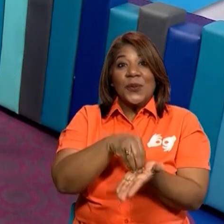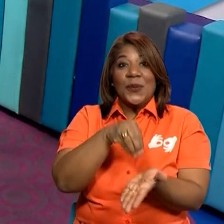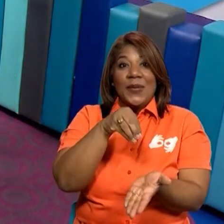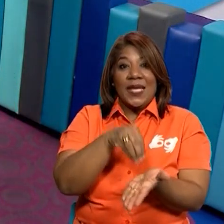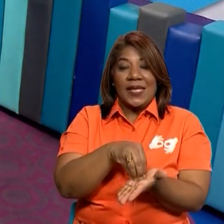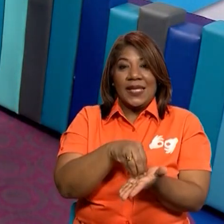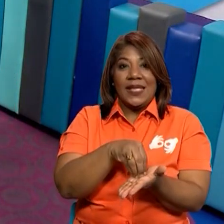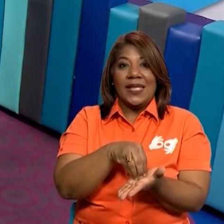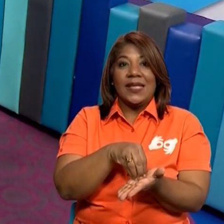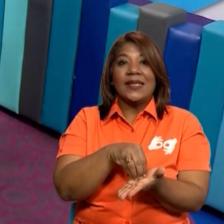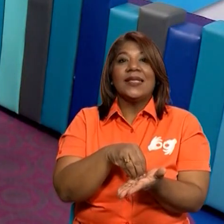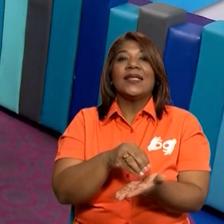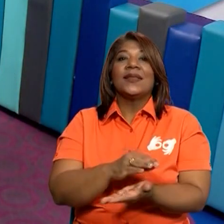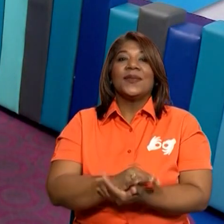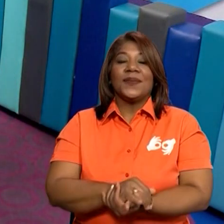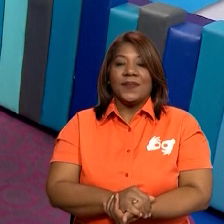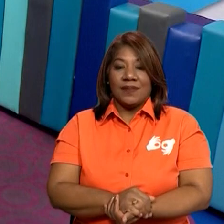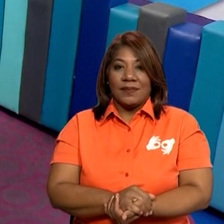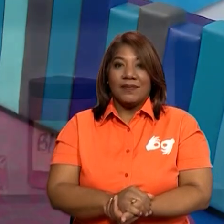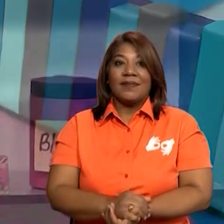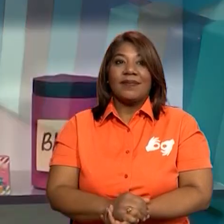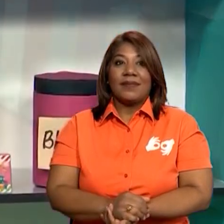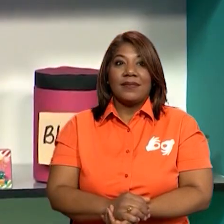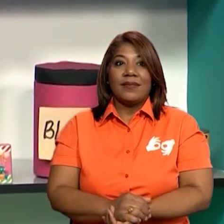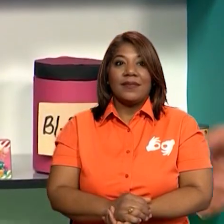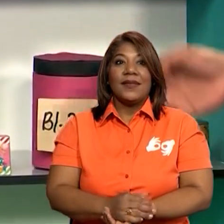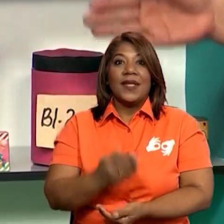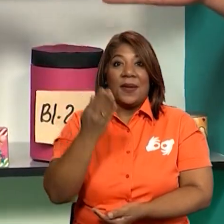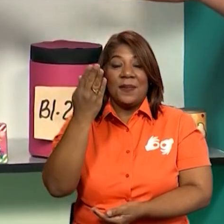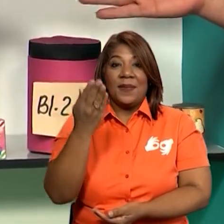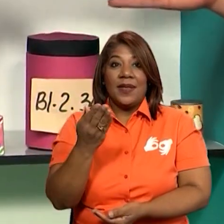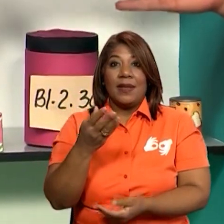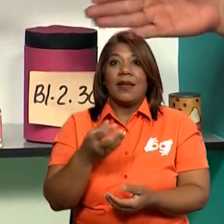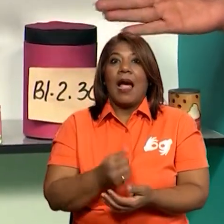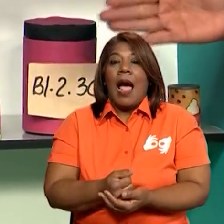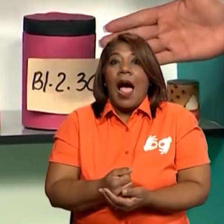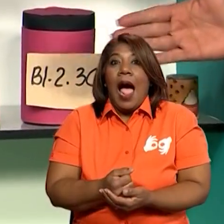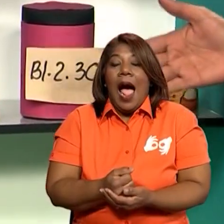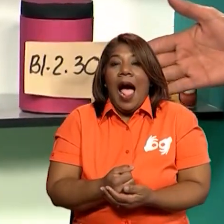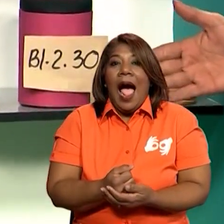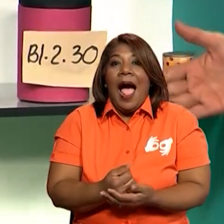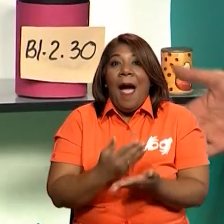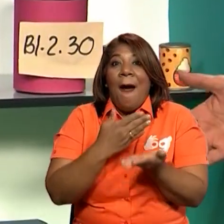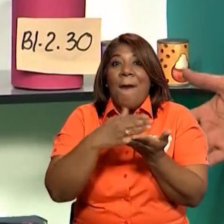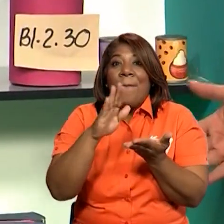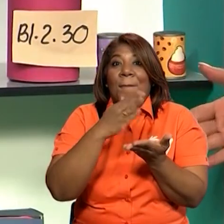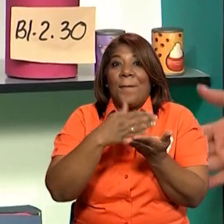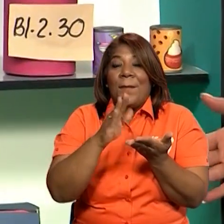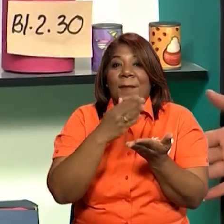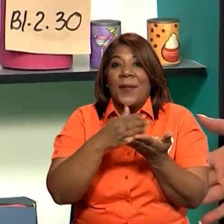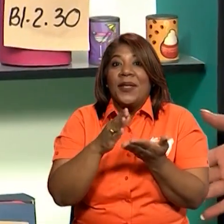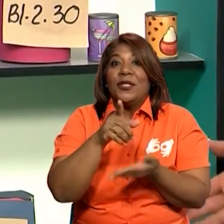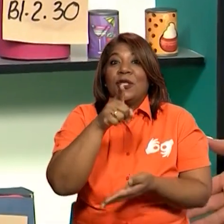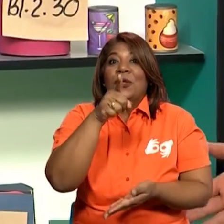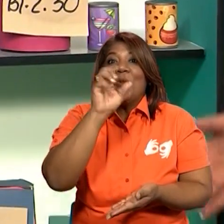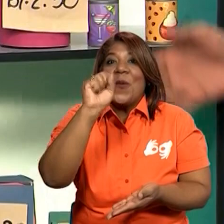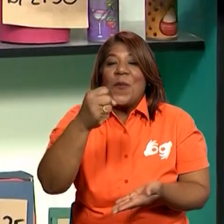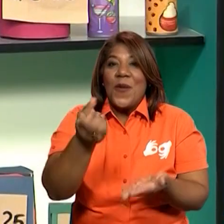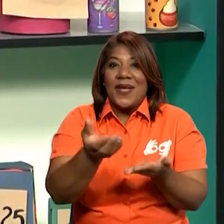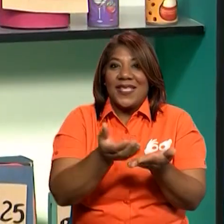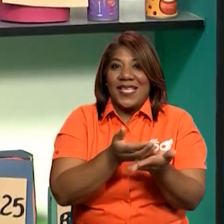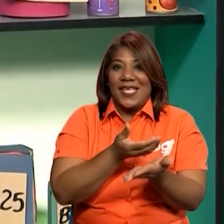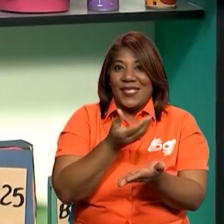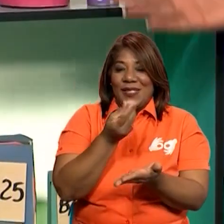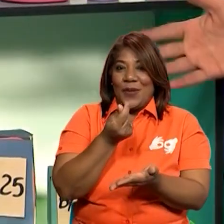La pequeña tienda nos muestra todos los productos que podemos comprar y que podemos mencionar